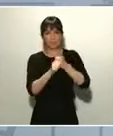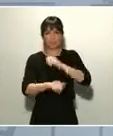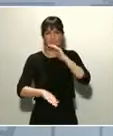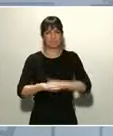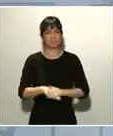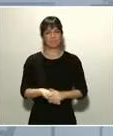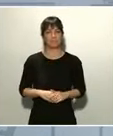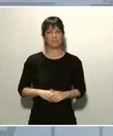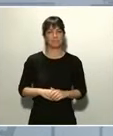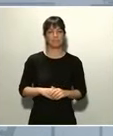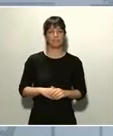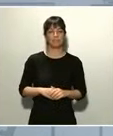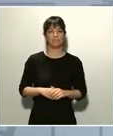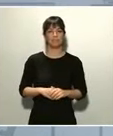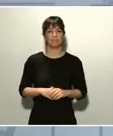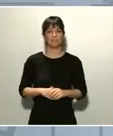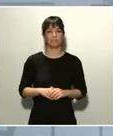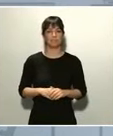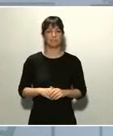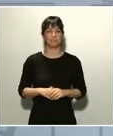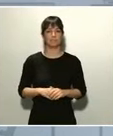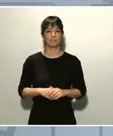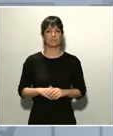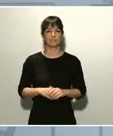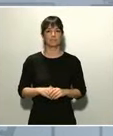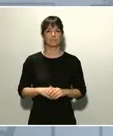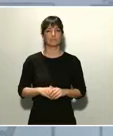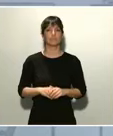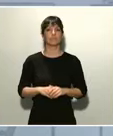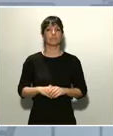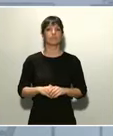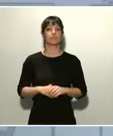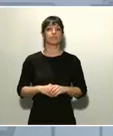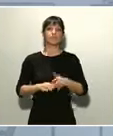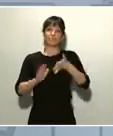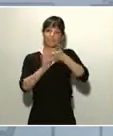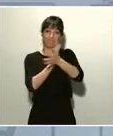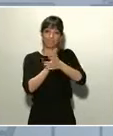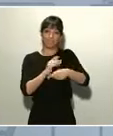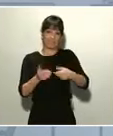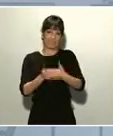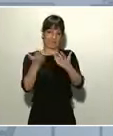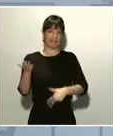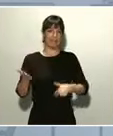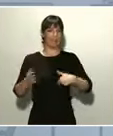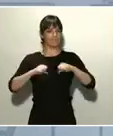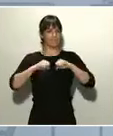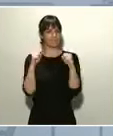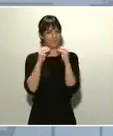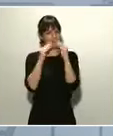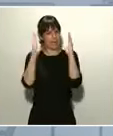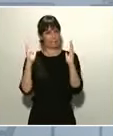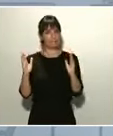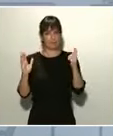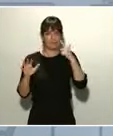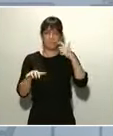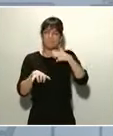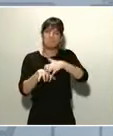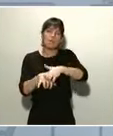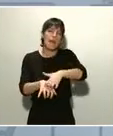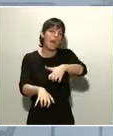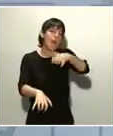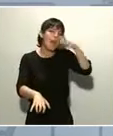dictada con carácter general de permanecer en casa ha sido seguida por una abrumadora mayoría de los